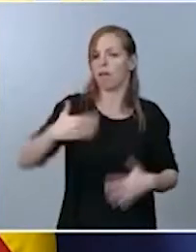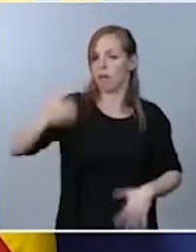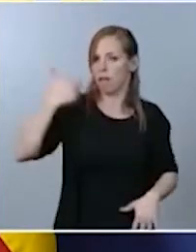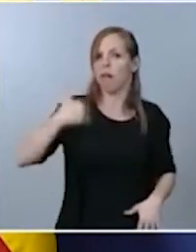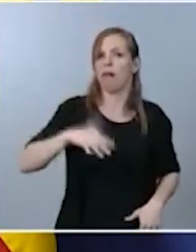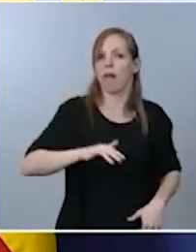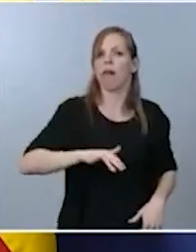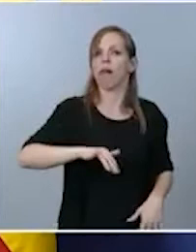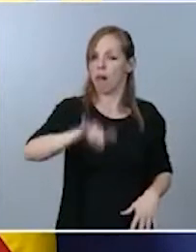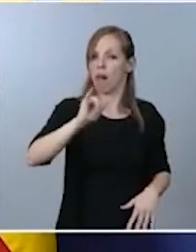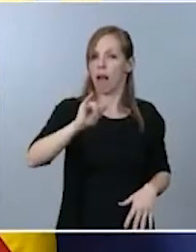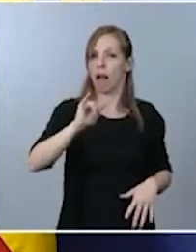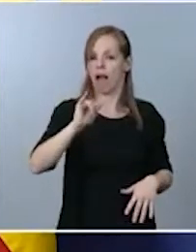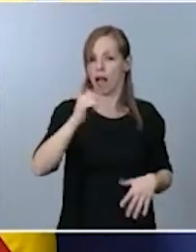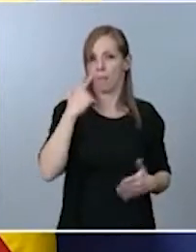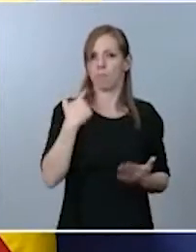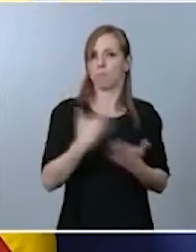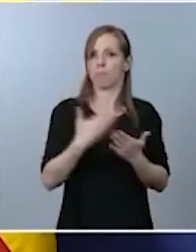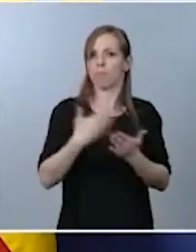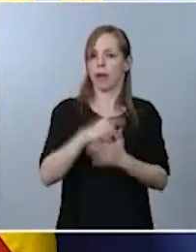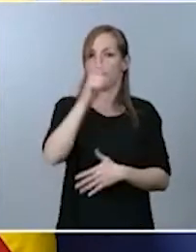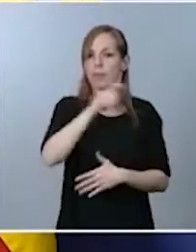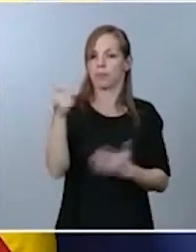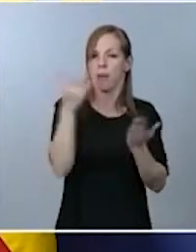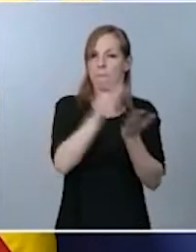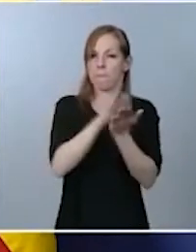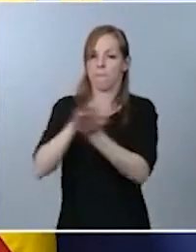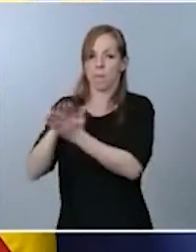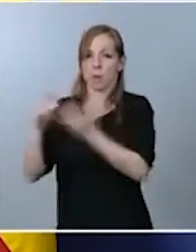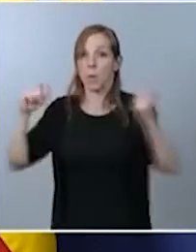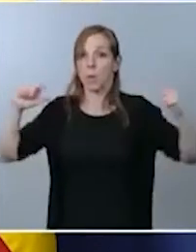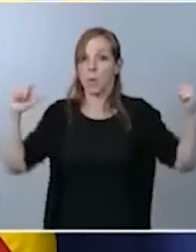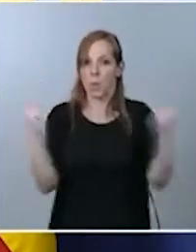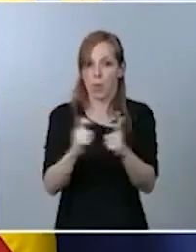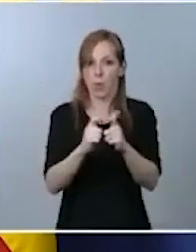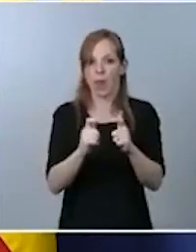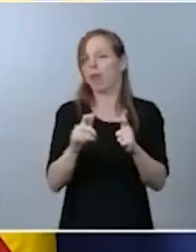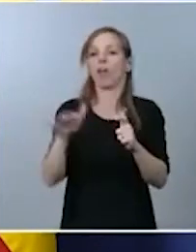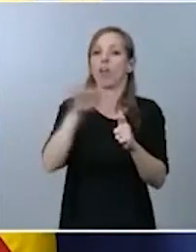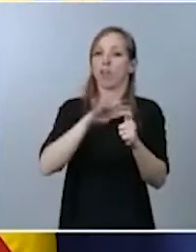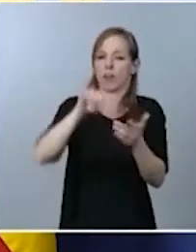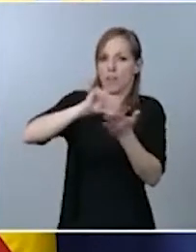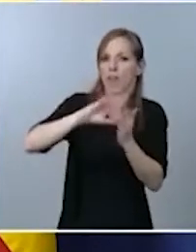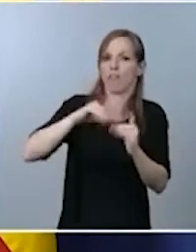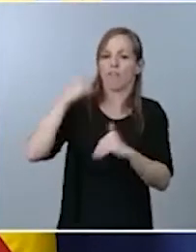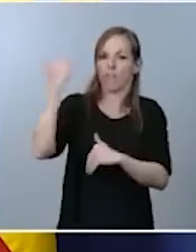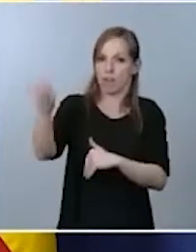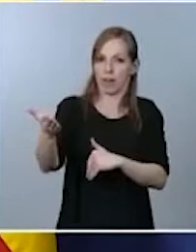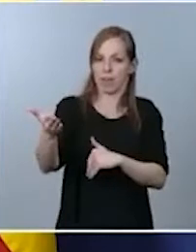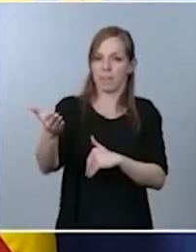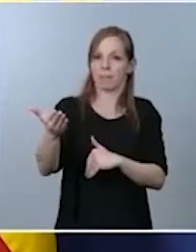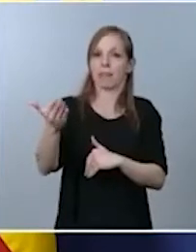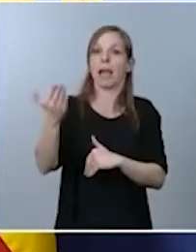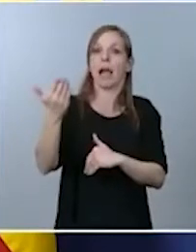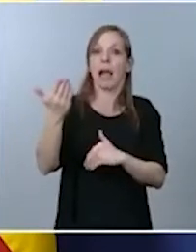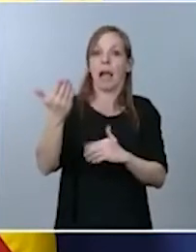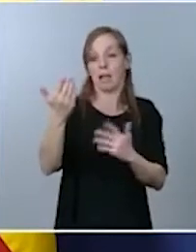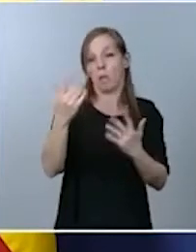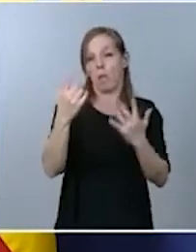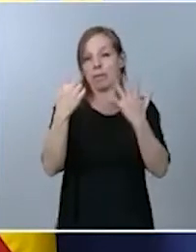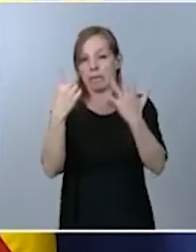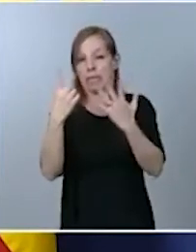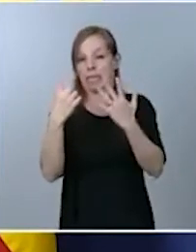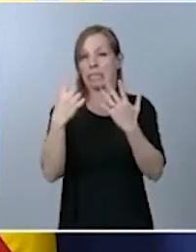disminución de víctimas mortales en el ámbito interurbano de un 6, casi un 7%. En cambio, las